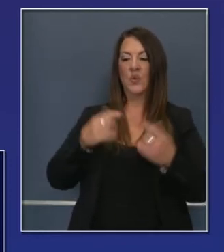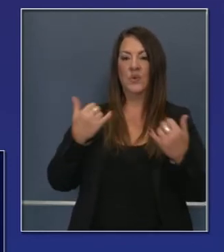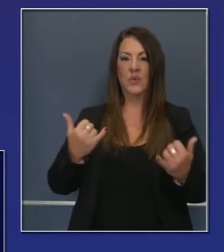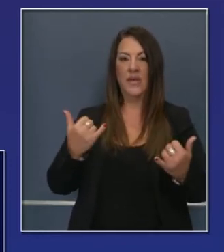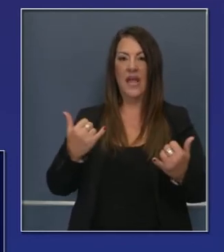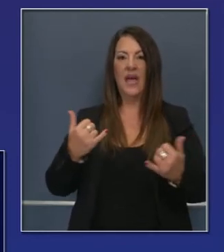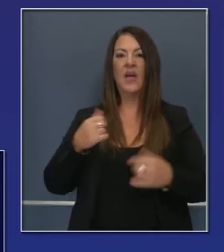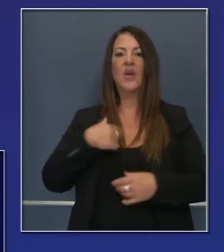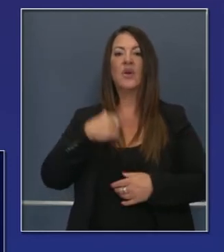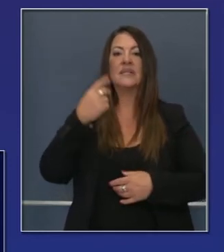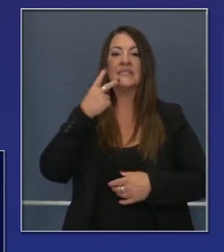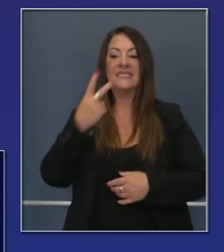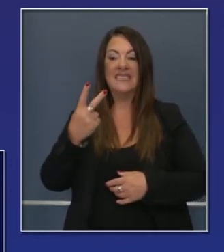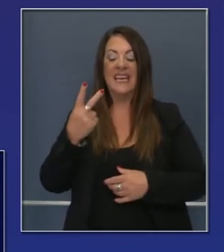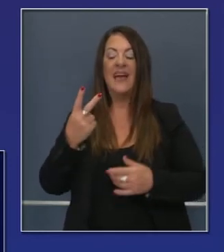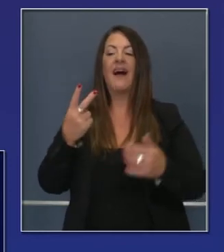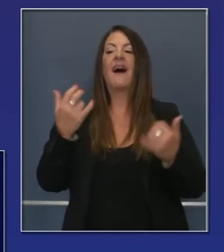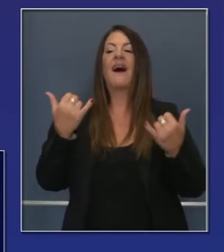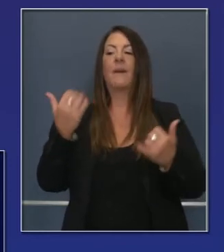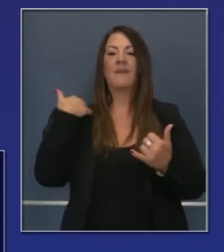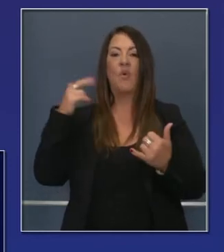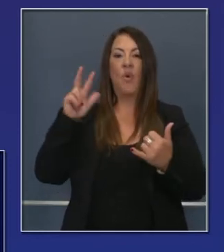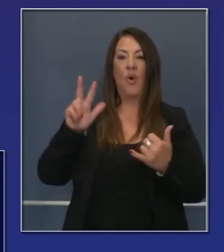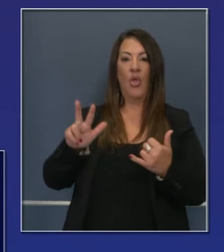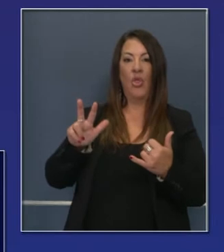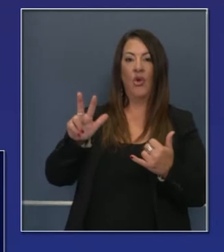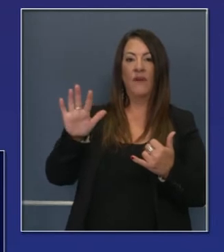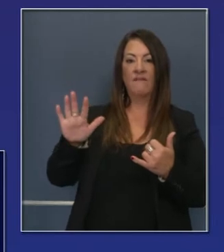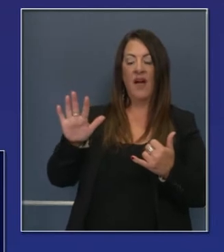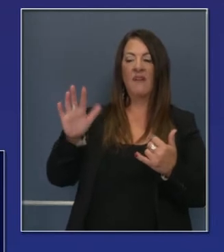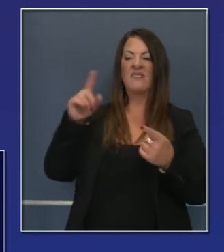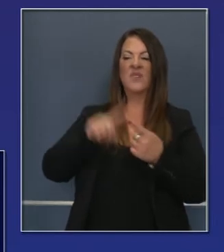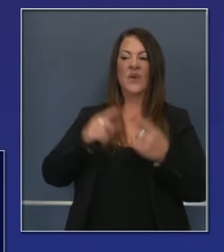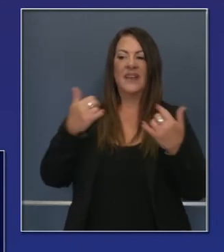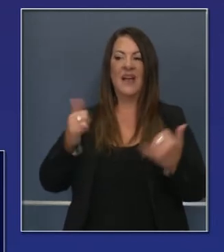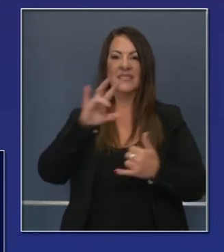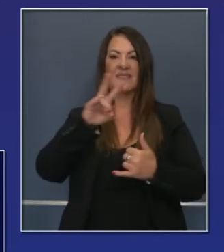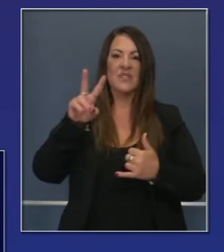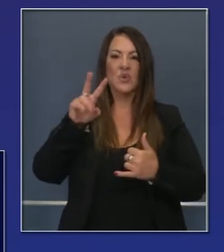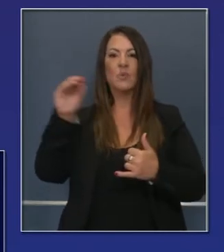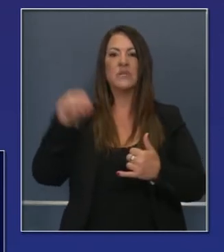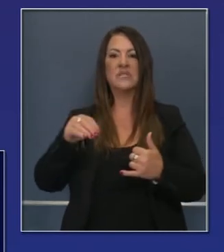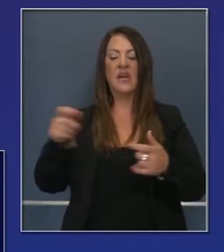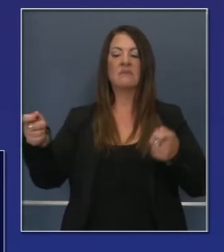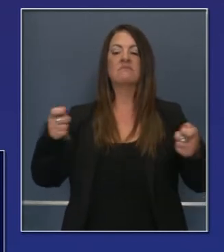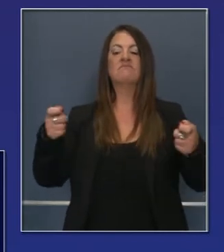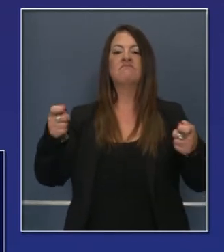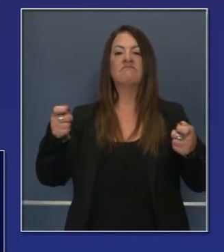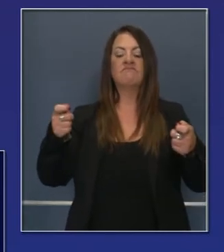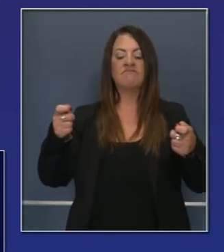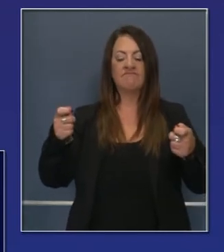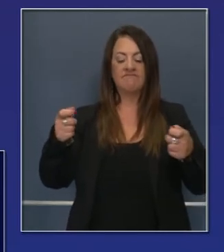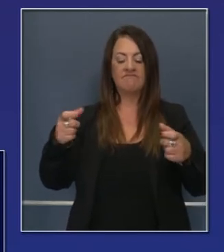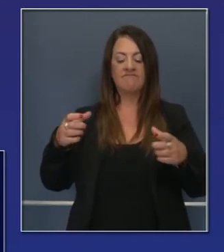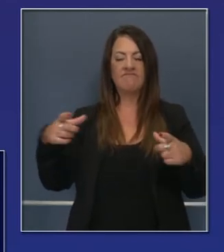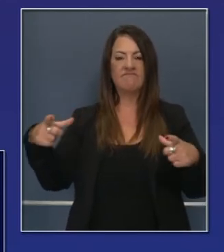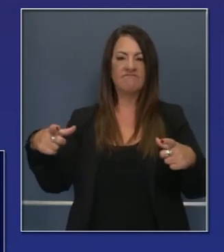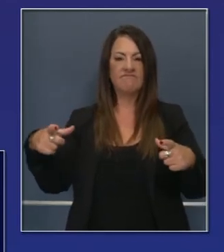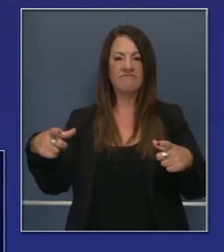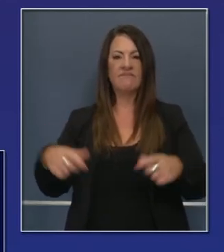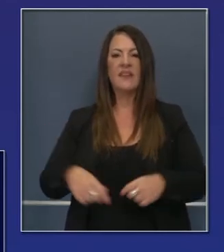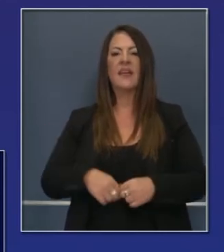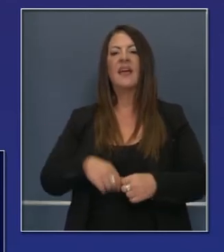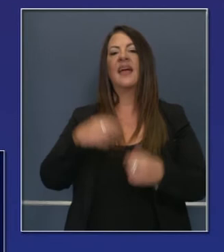que les presentamos la transparencia y ahora más de 70 por ciento, o sea, 72 por ciento de contenimiento. Otros incendios, el de August,